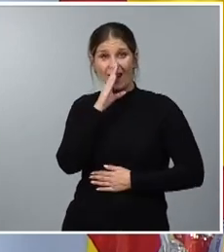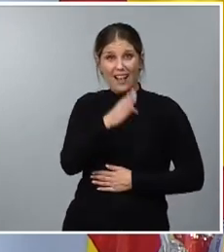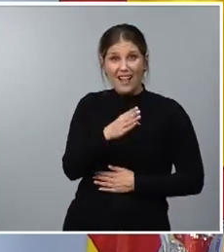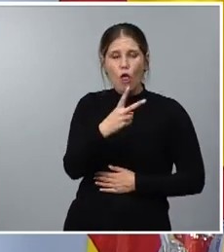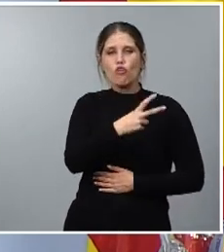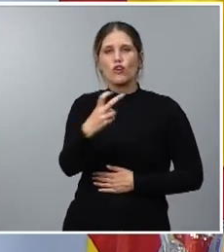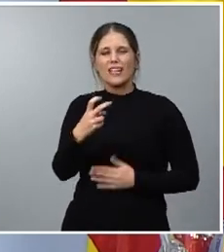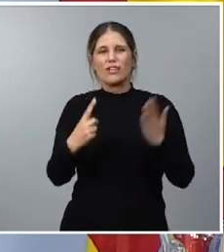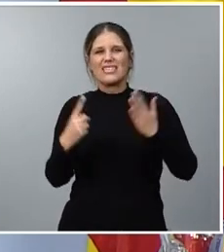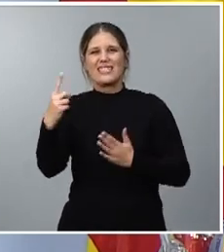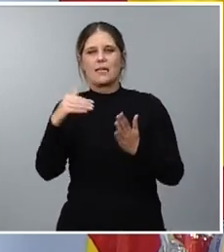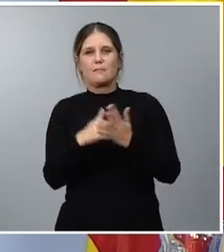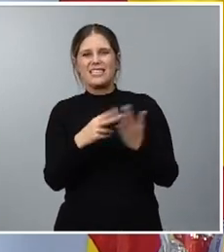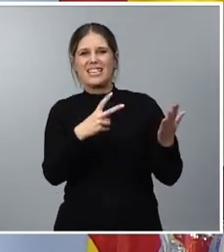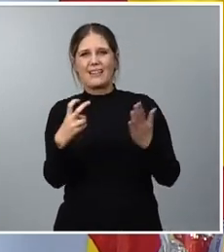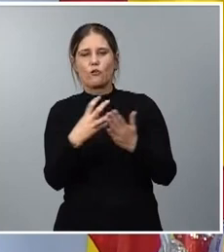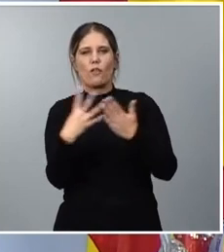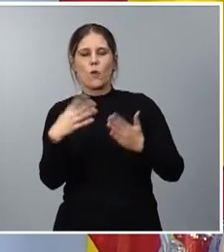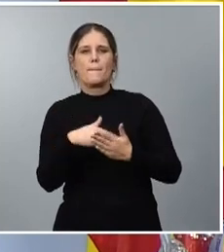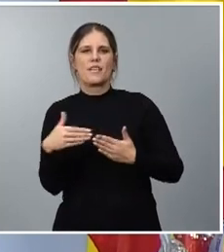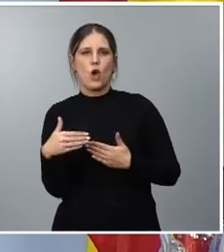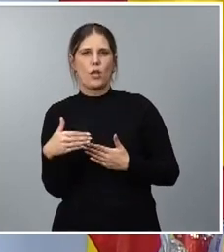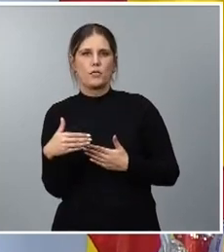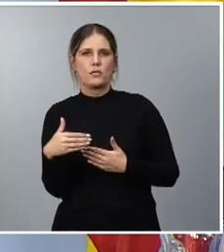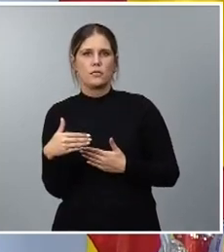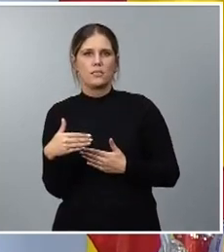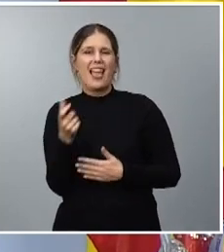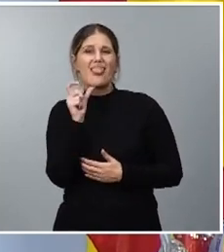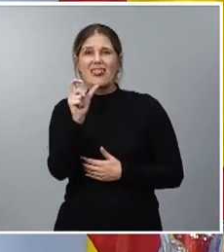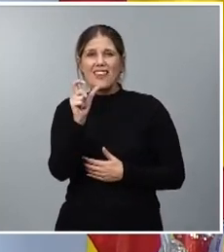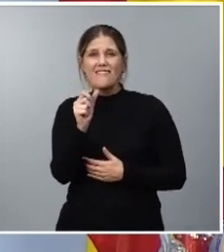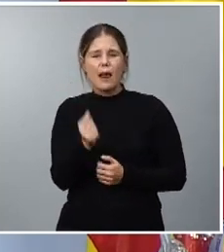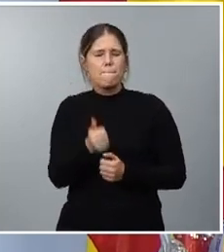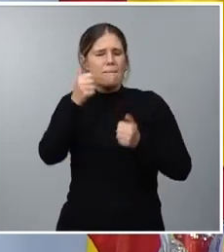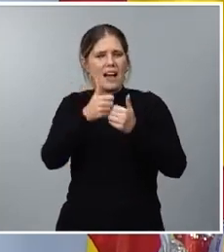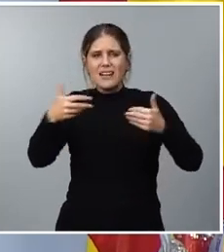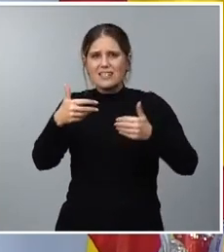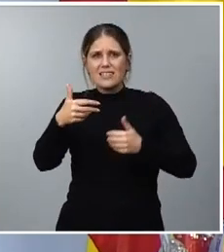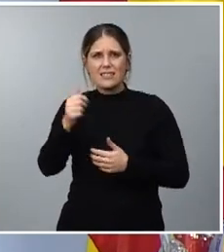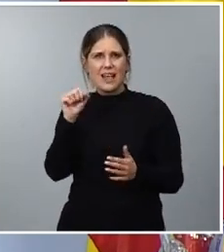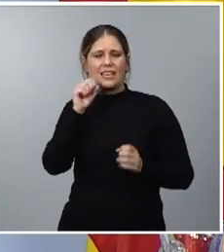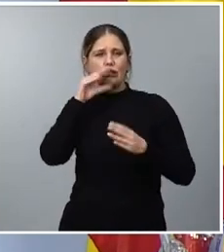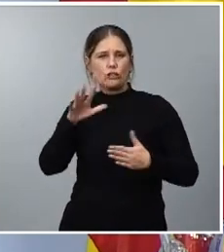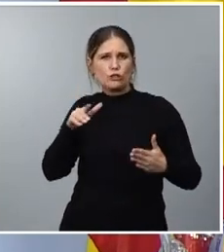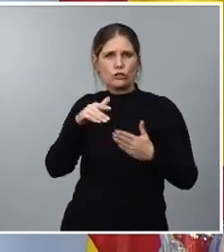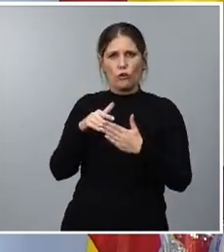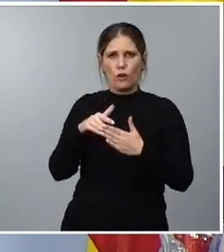266.719 millones la mayor cifra nunca registrada para estas partidas.